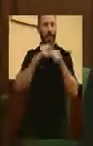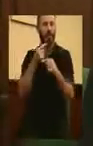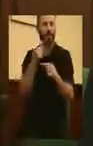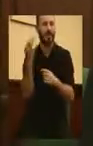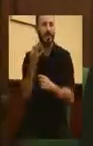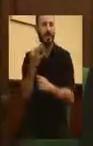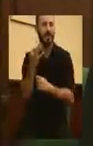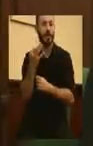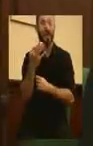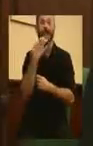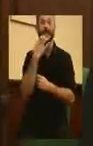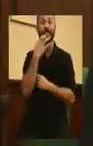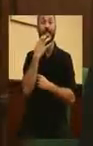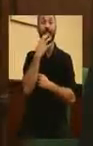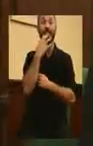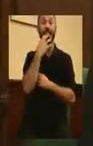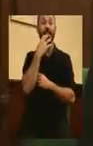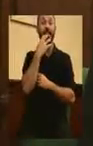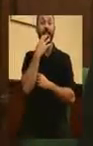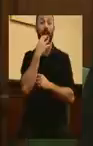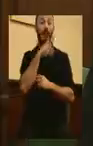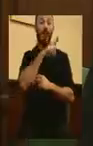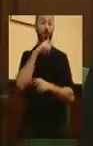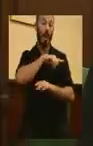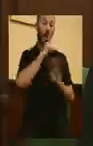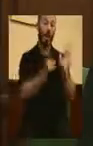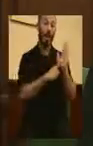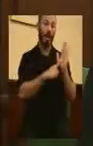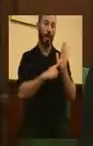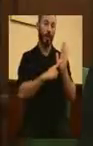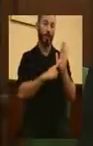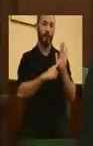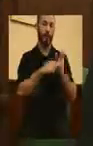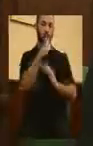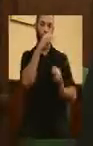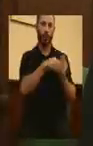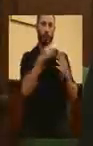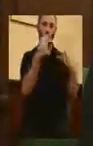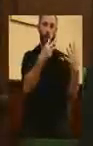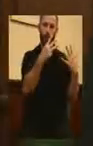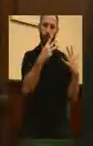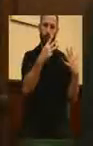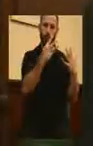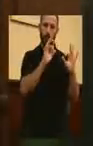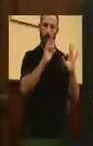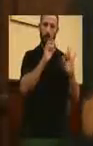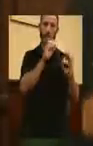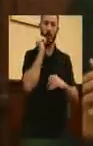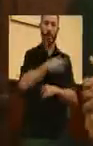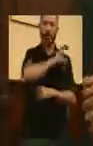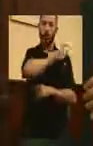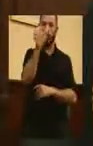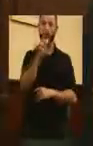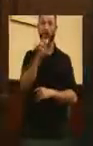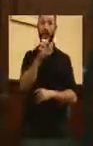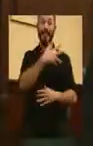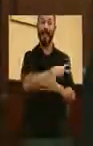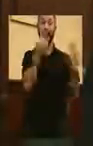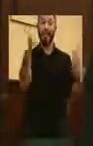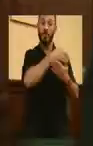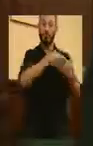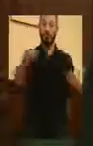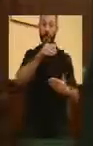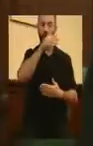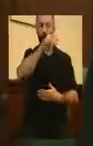Si se atienden los valores legales establecidos por la Directiva de 2.850 de la Comunidad Europea, la población expuesta es de 17 millones de personas, que